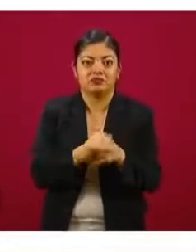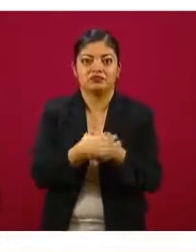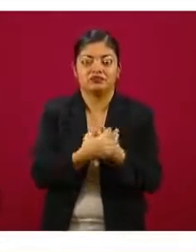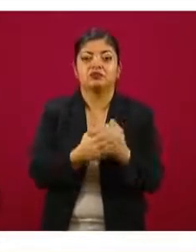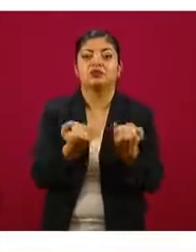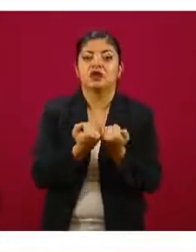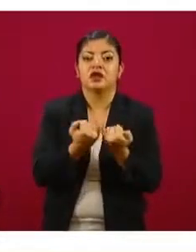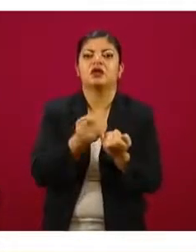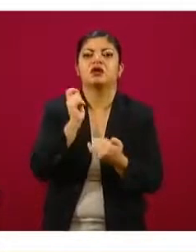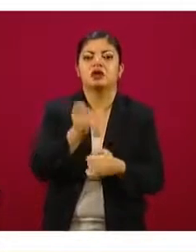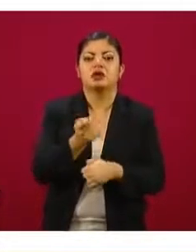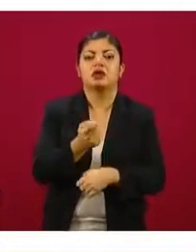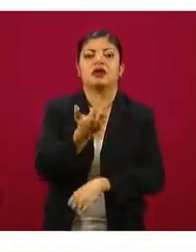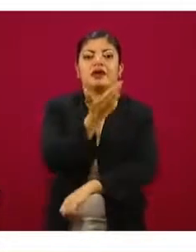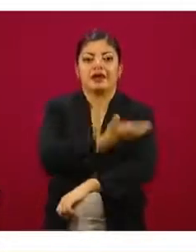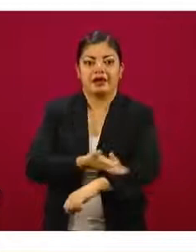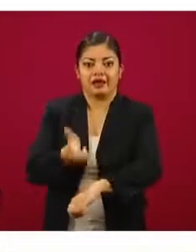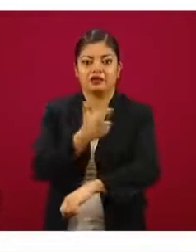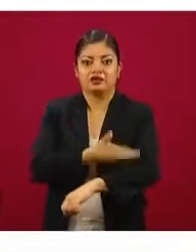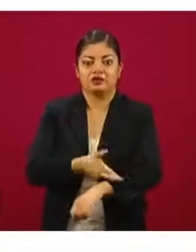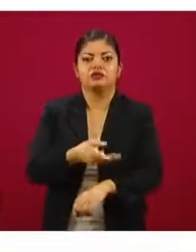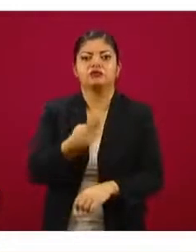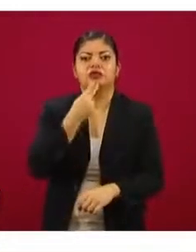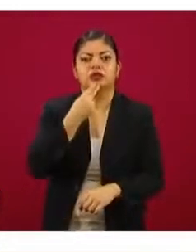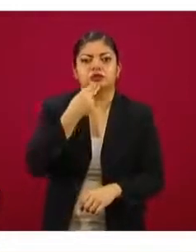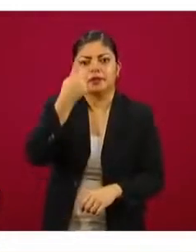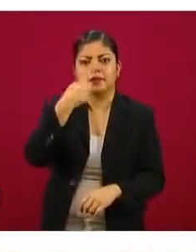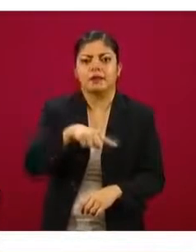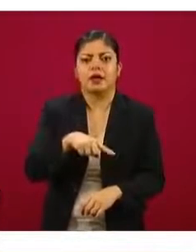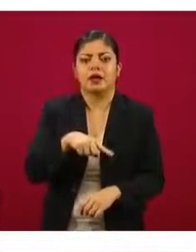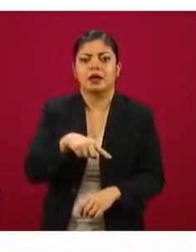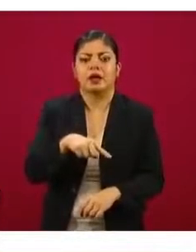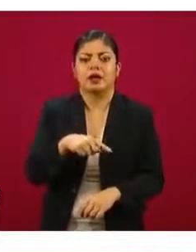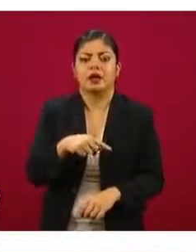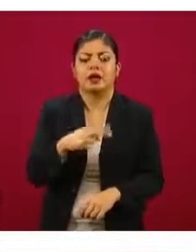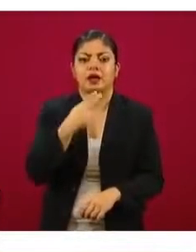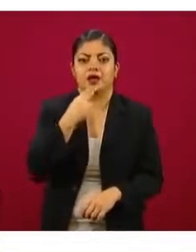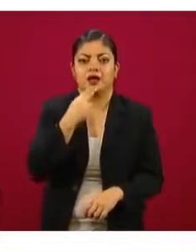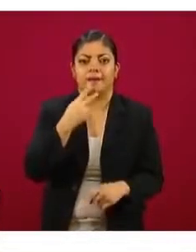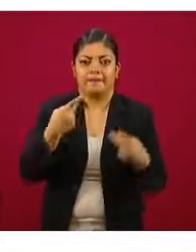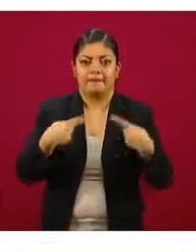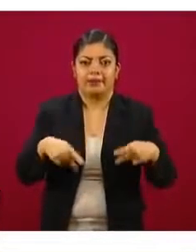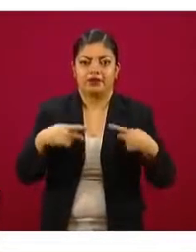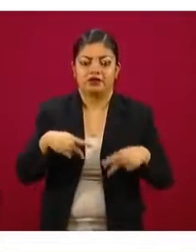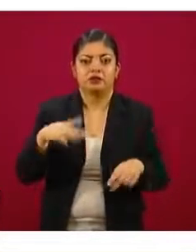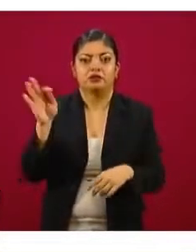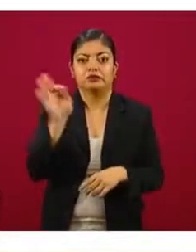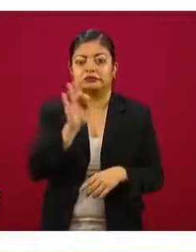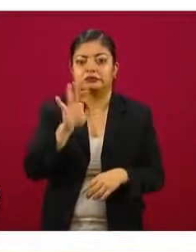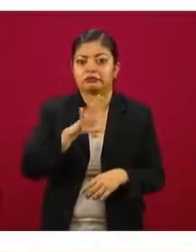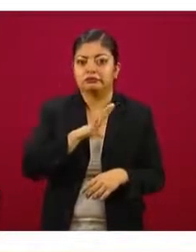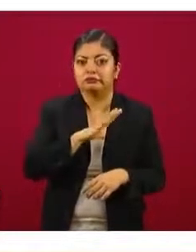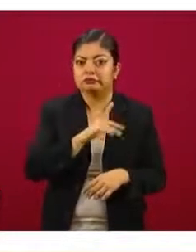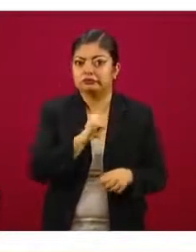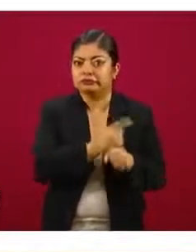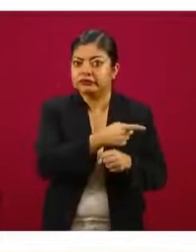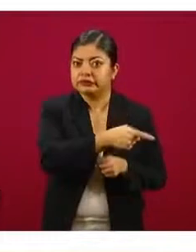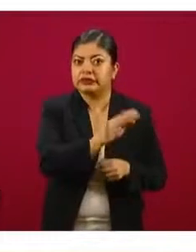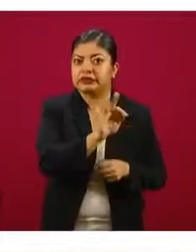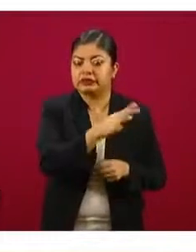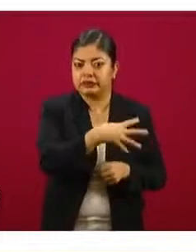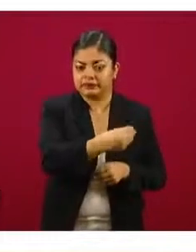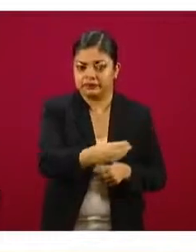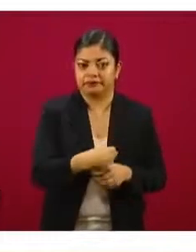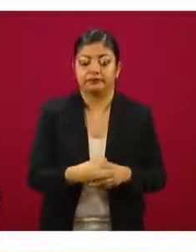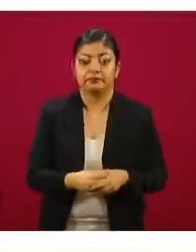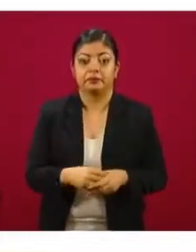gestión, gestión que pueda servir para identificar al personal que pudiera estar contagiado. A partir de esta